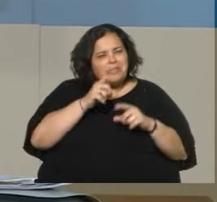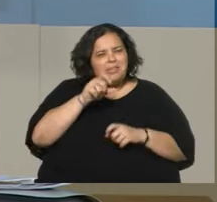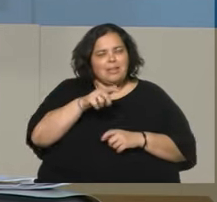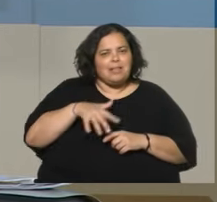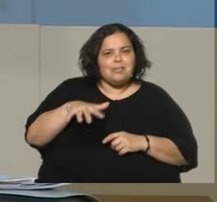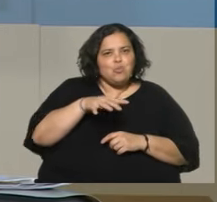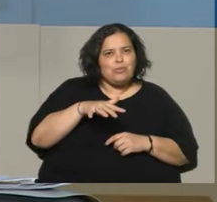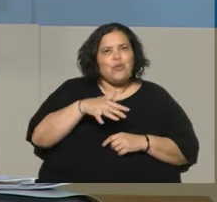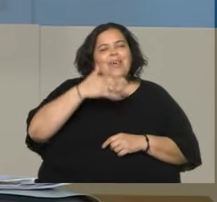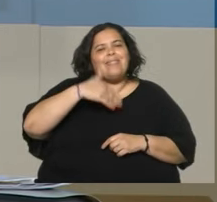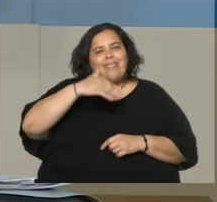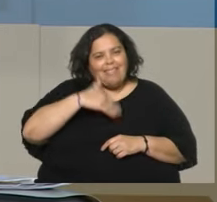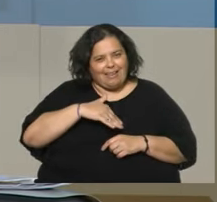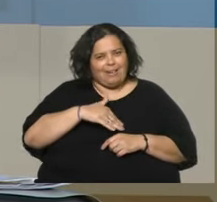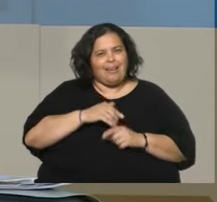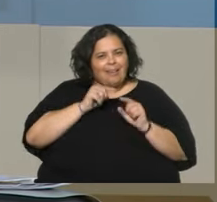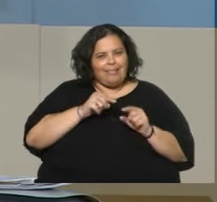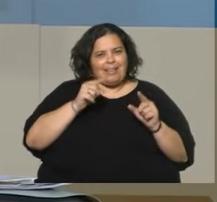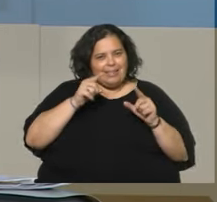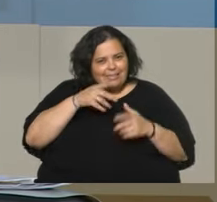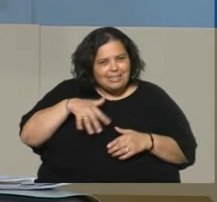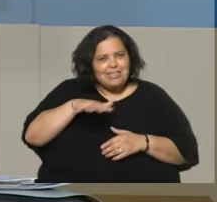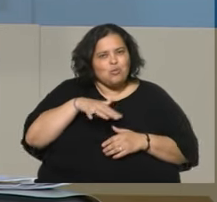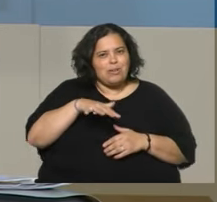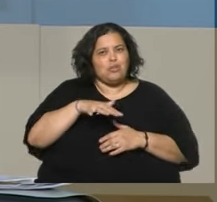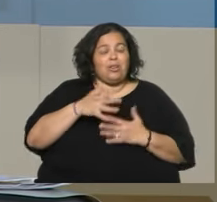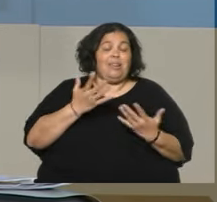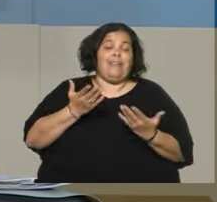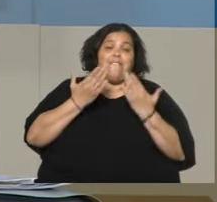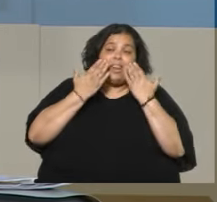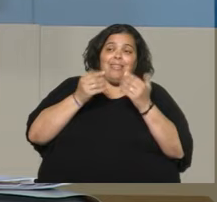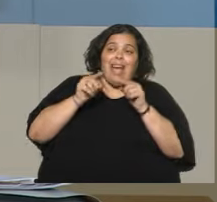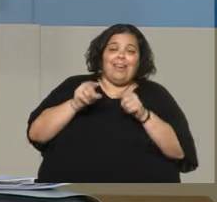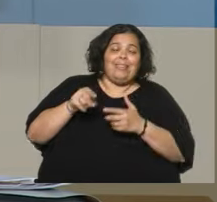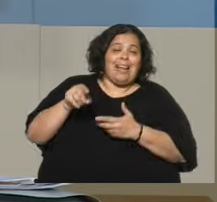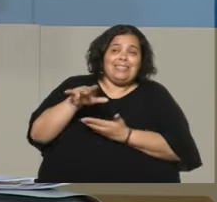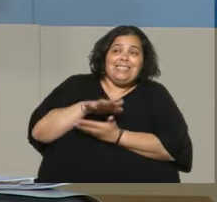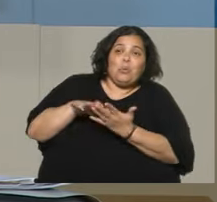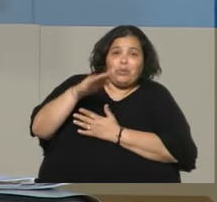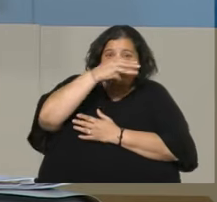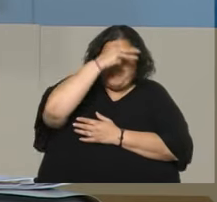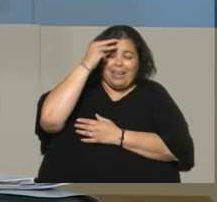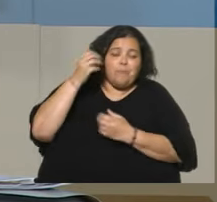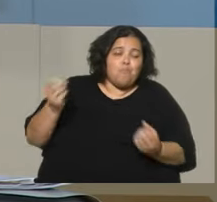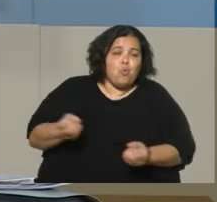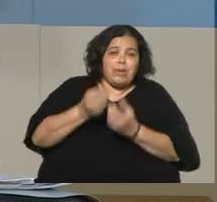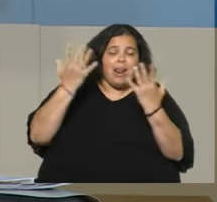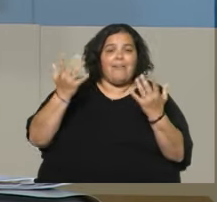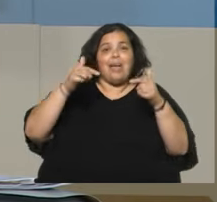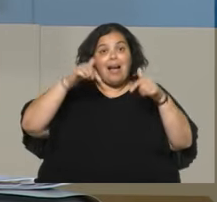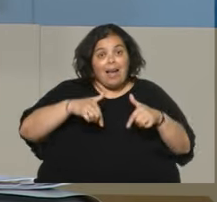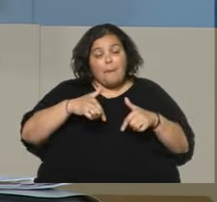de entender y de dimensionar, y ante este hecho que realmente es gravísimo, en Uruguay